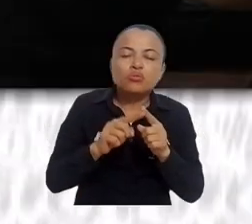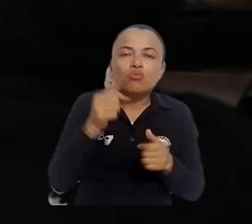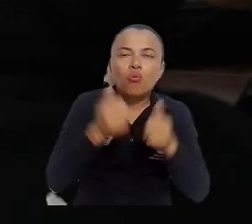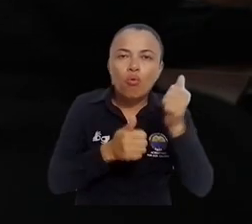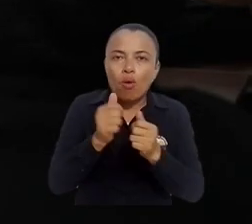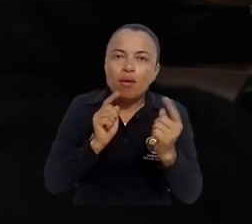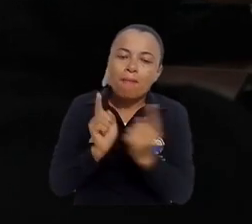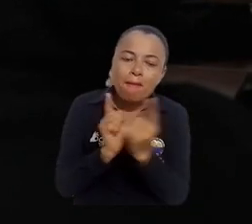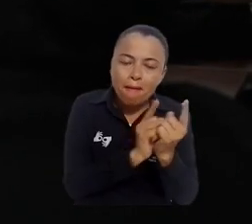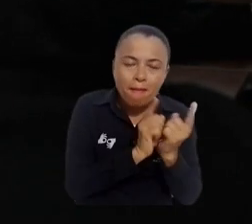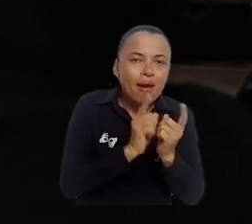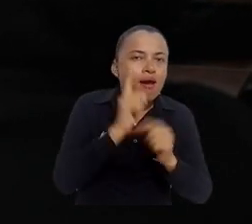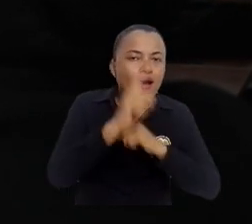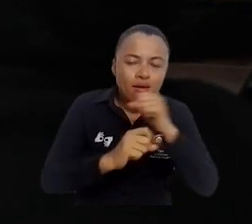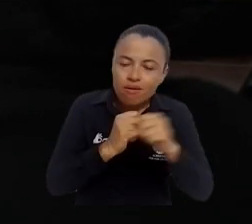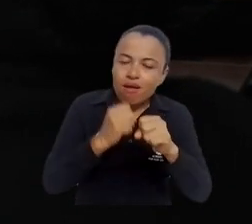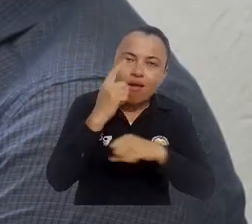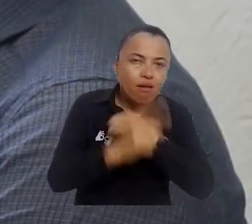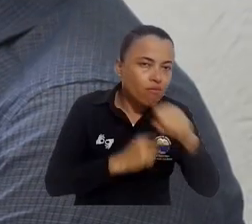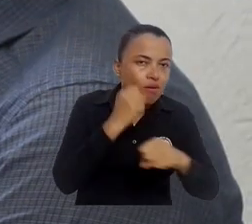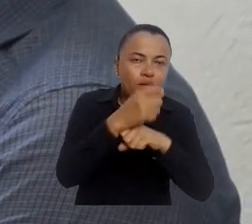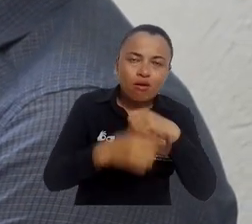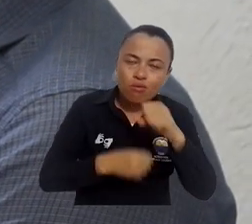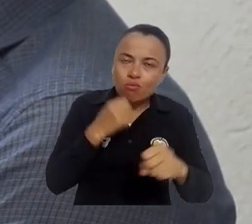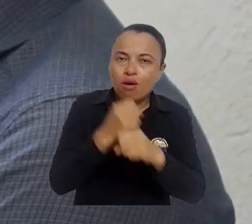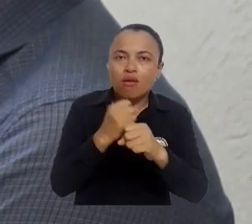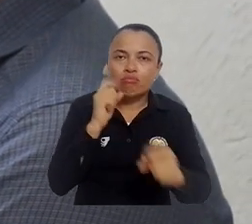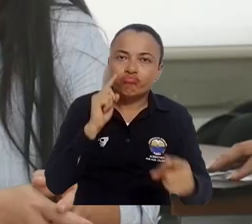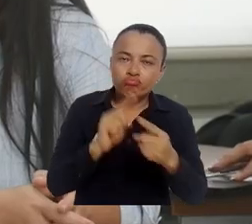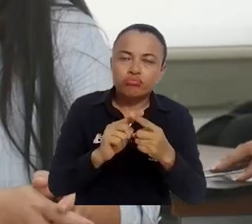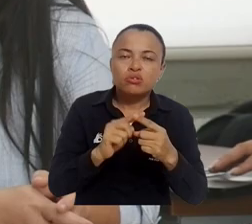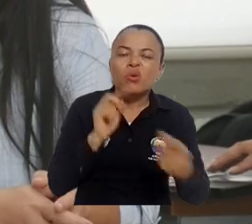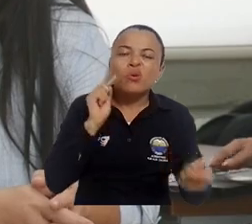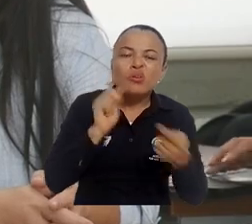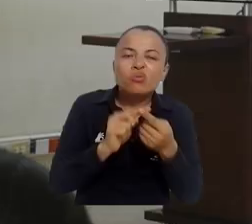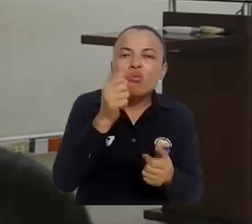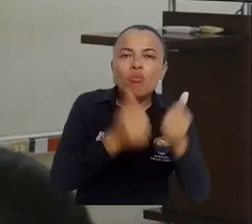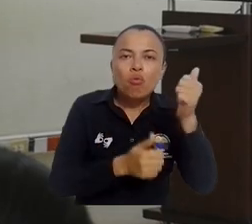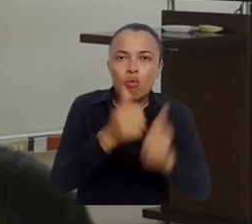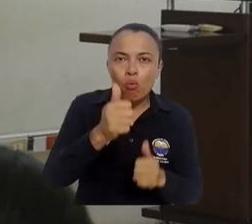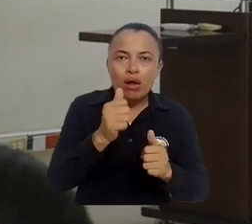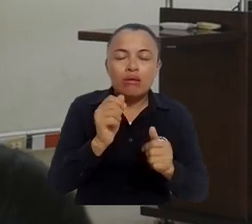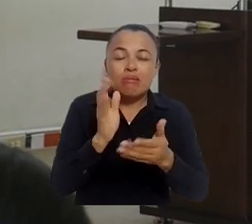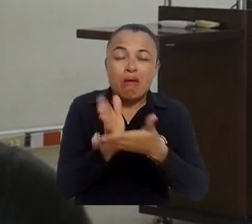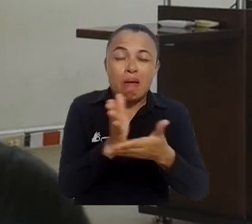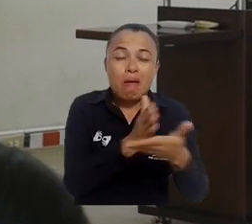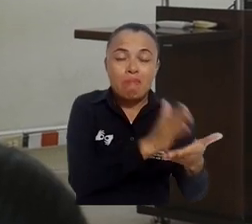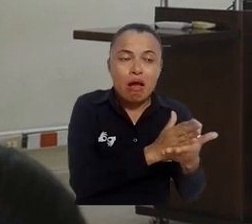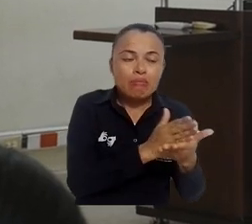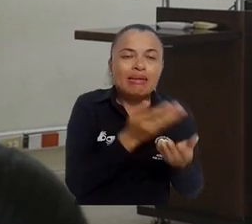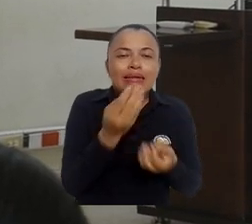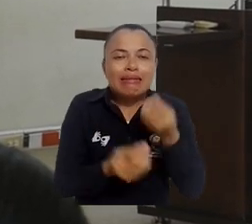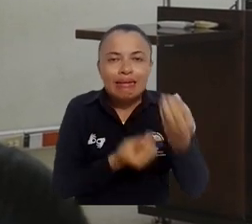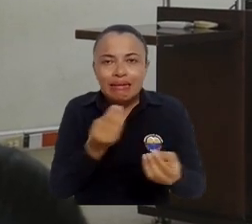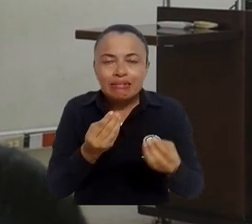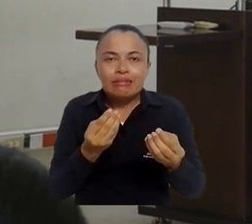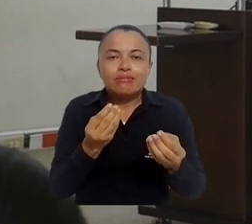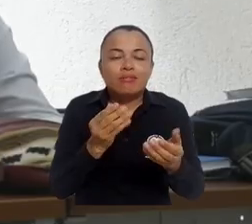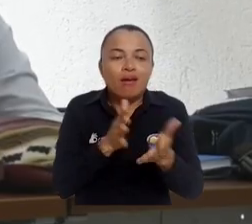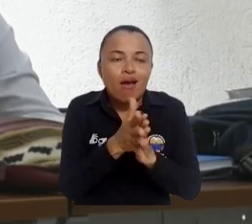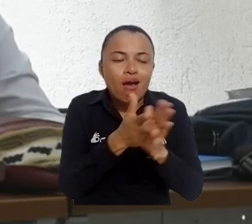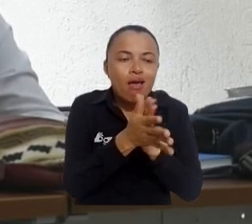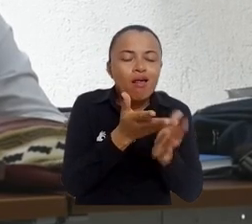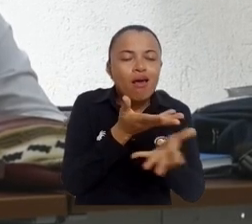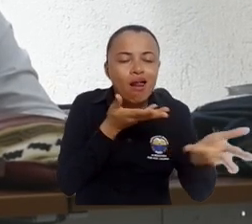El objetivo es que este encuentro continúe realizándose anualmente para analizar crisis de momento y socializar nuevas estrategias en